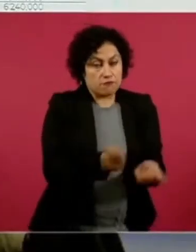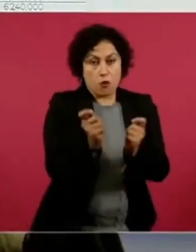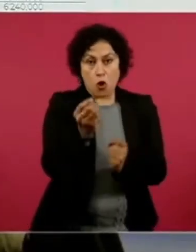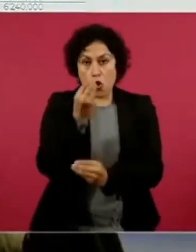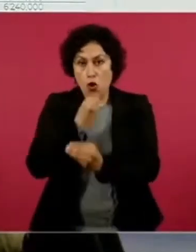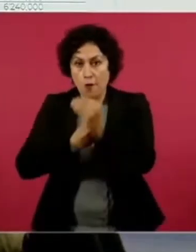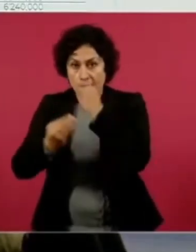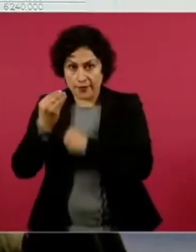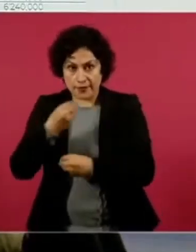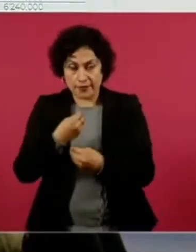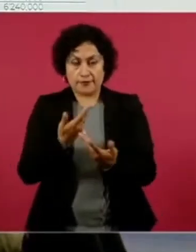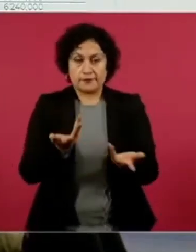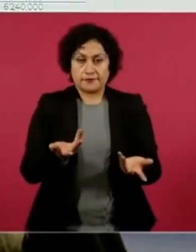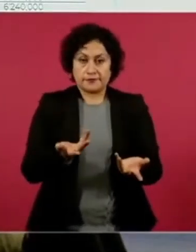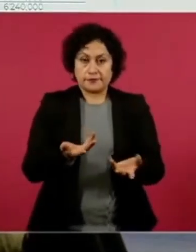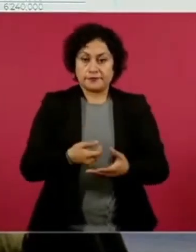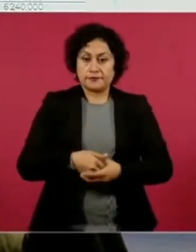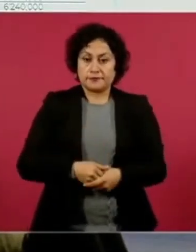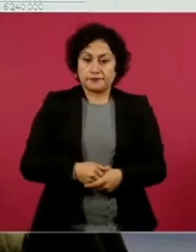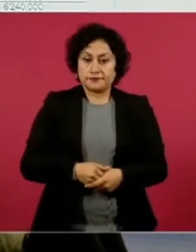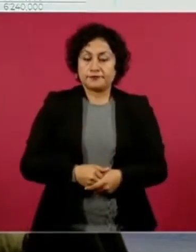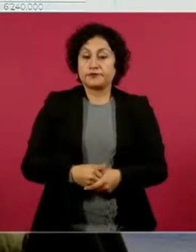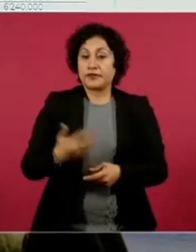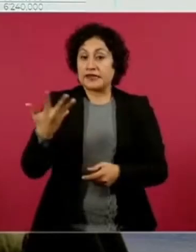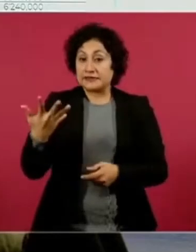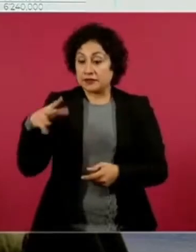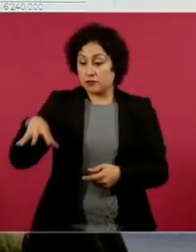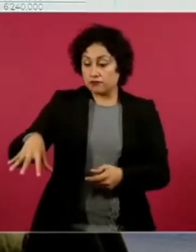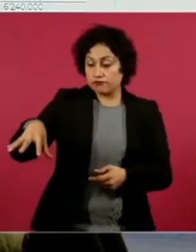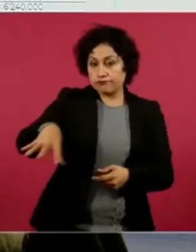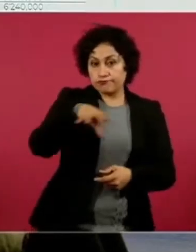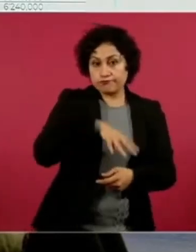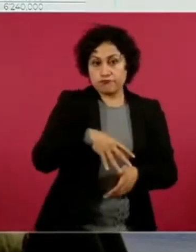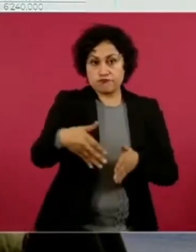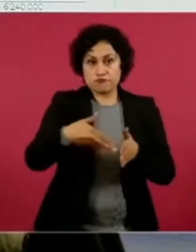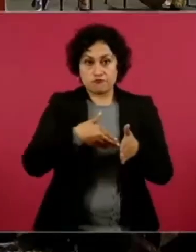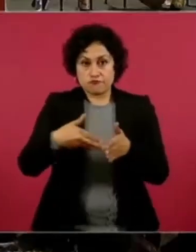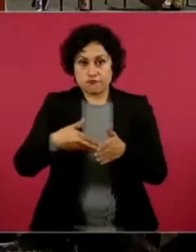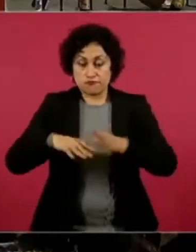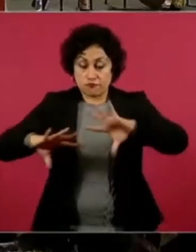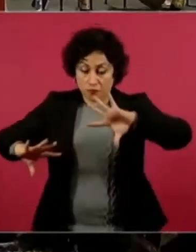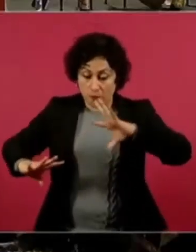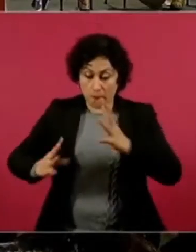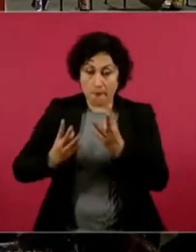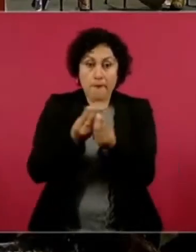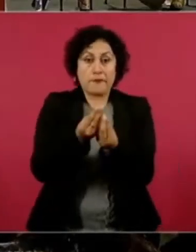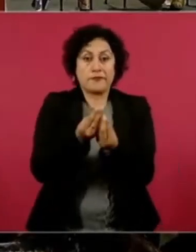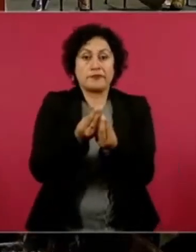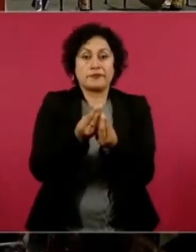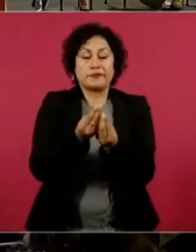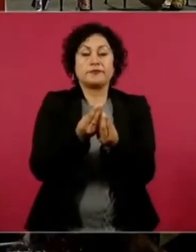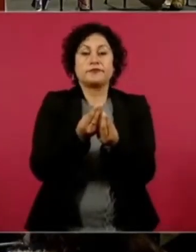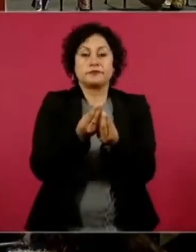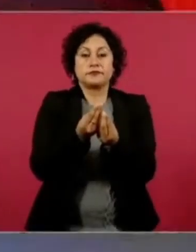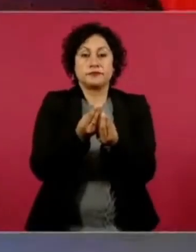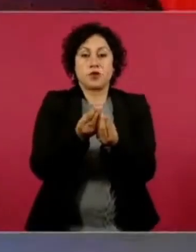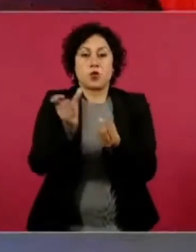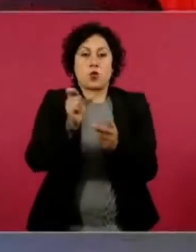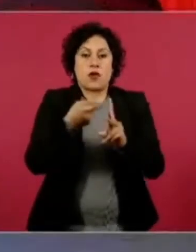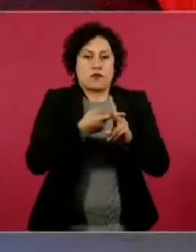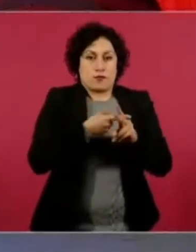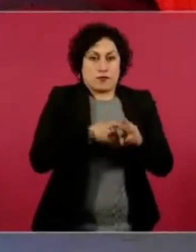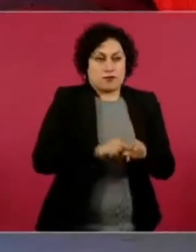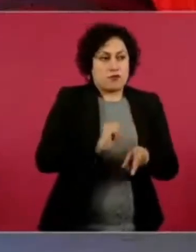En 5 cocinas, total de raciones, desde que están las